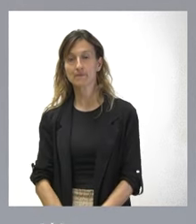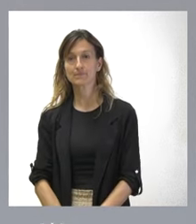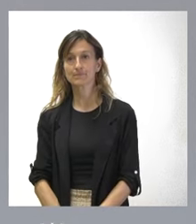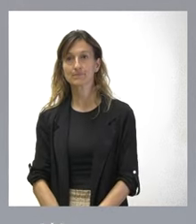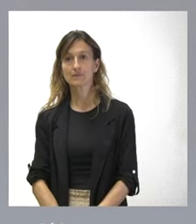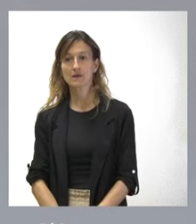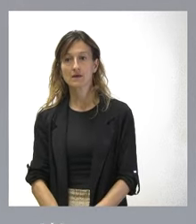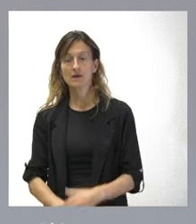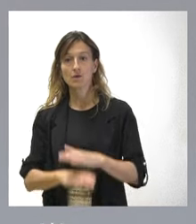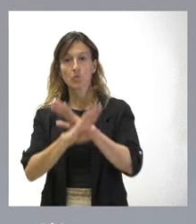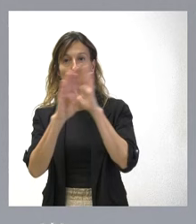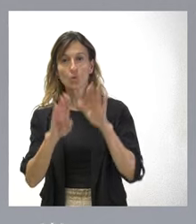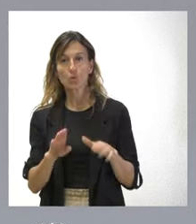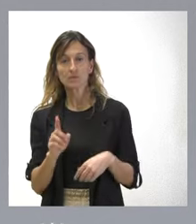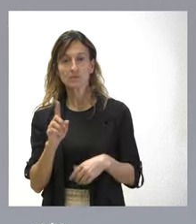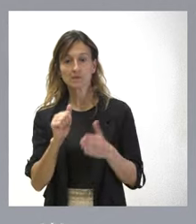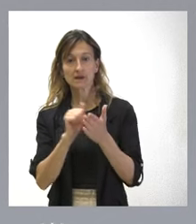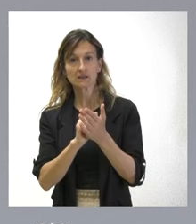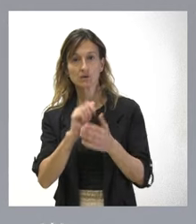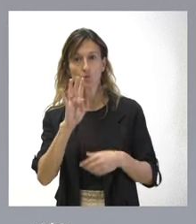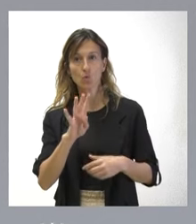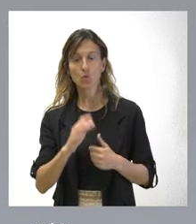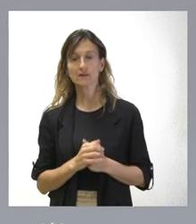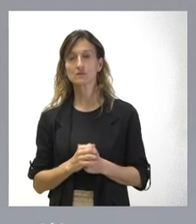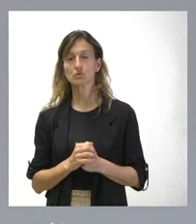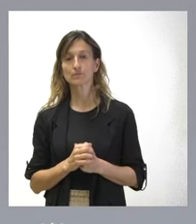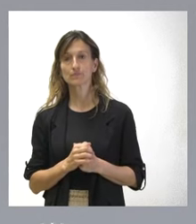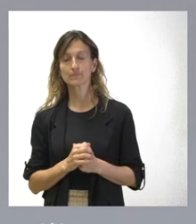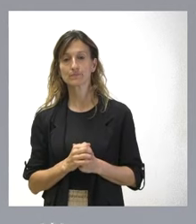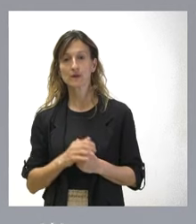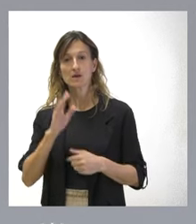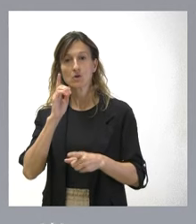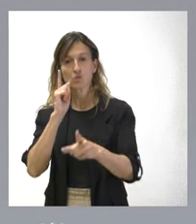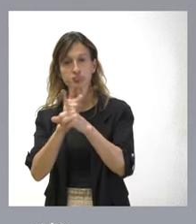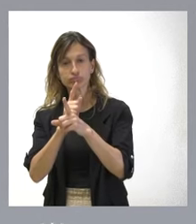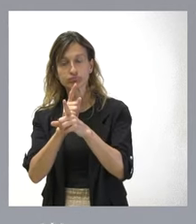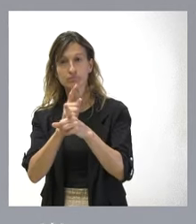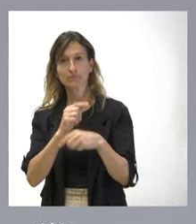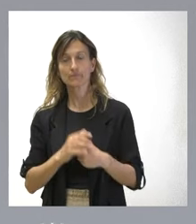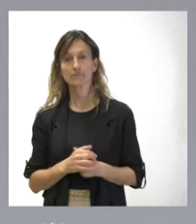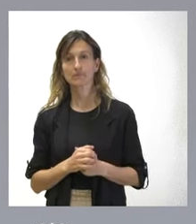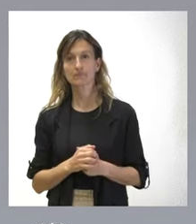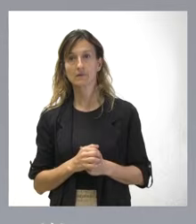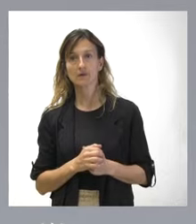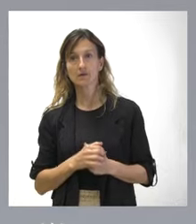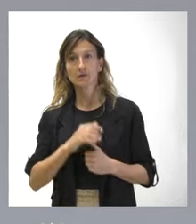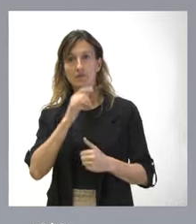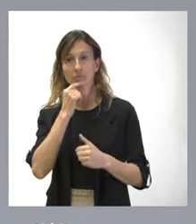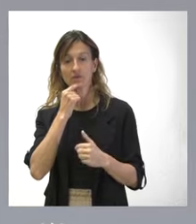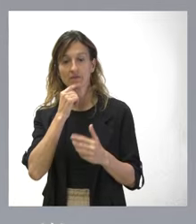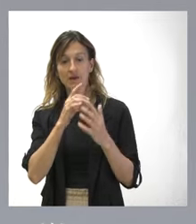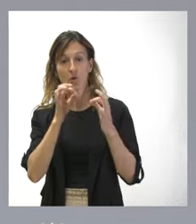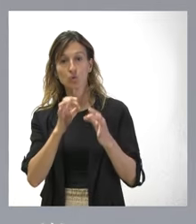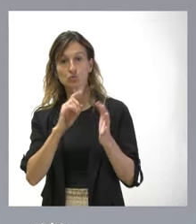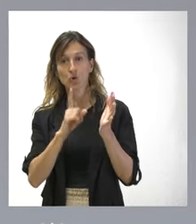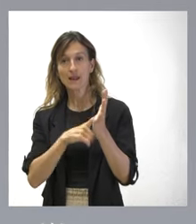también se impugna el artículo 4 porque directamente le dice al juez o tribunal que nada más aprobarse